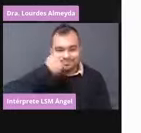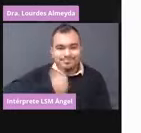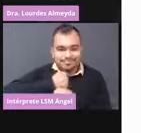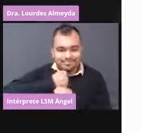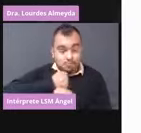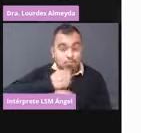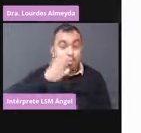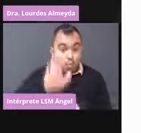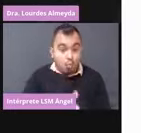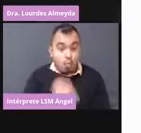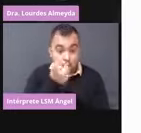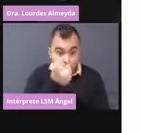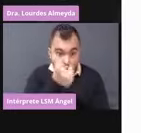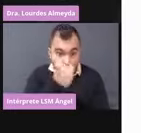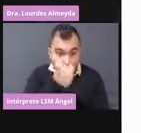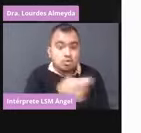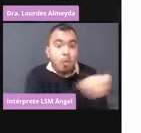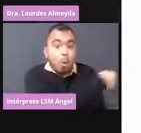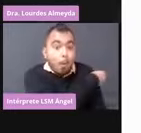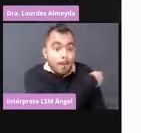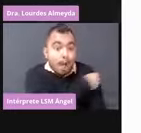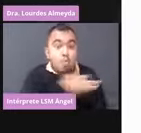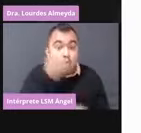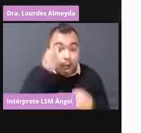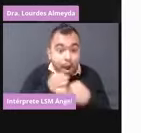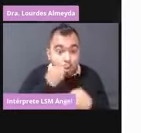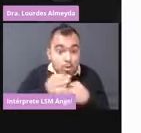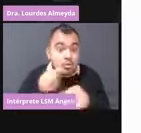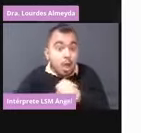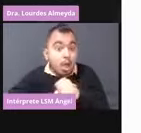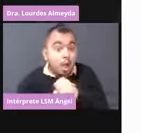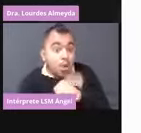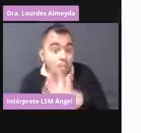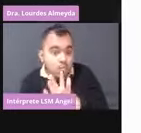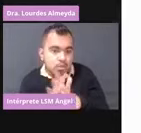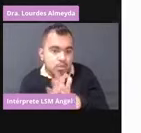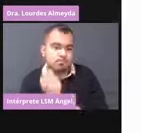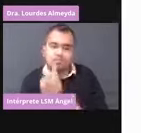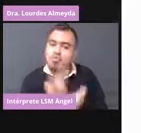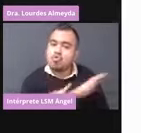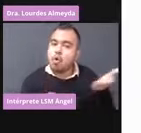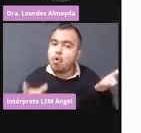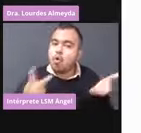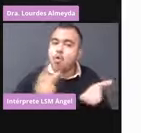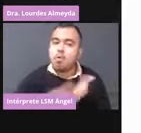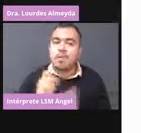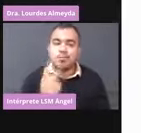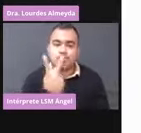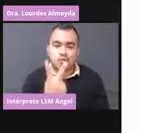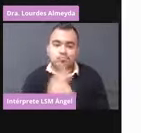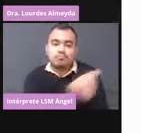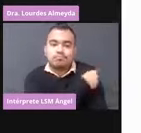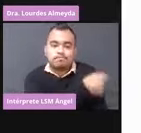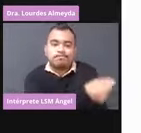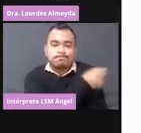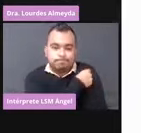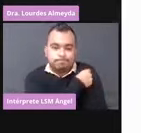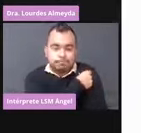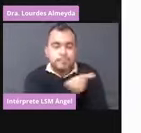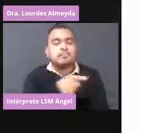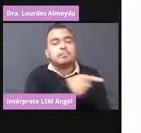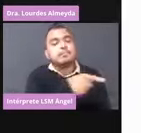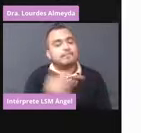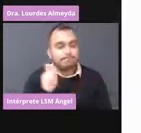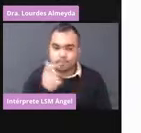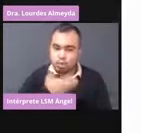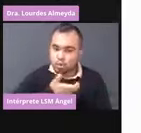las vacunas que vamos a poner ahorita para el COVID son de dos dosis. Ustedes tienen y están acostumbrados ya